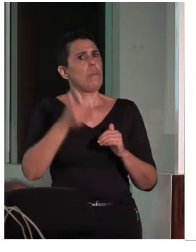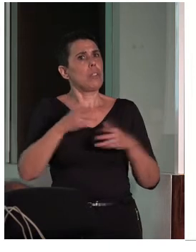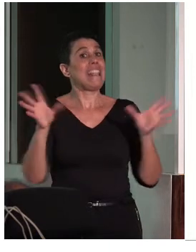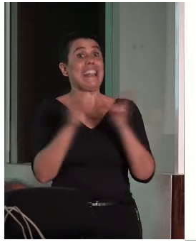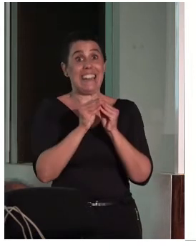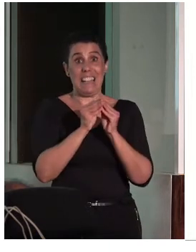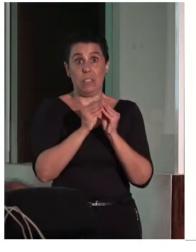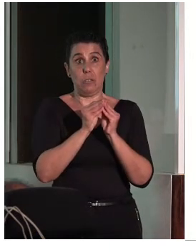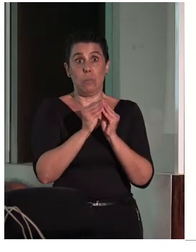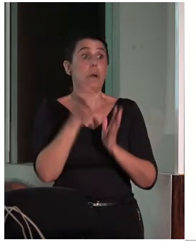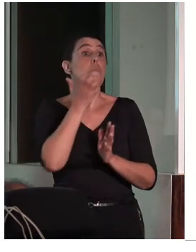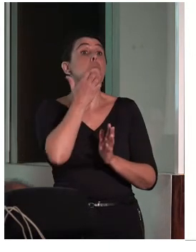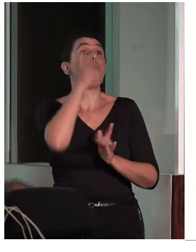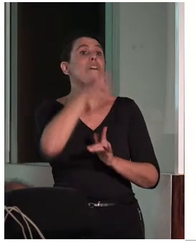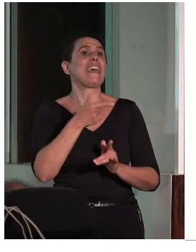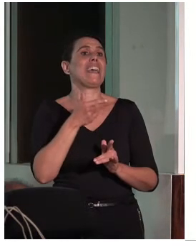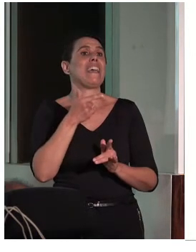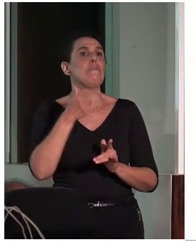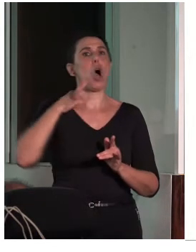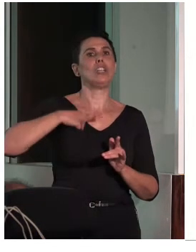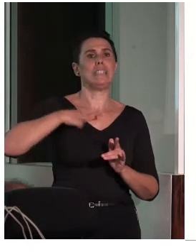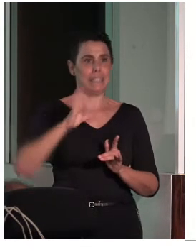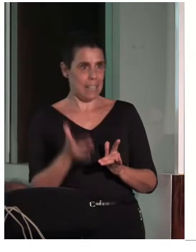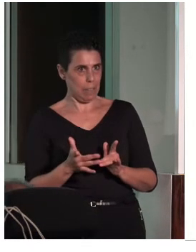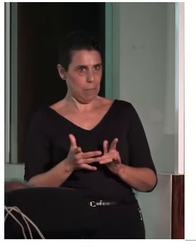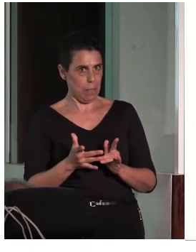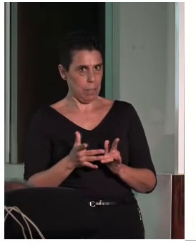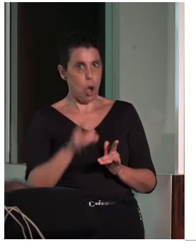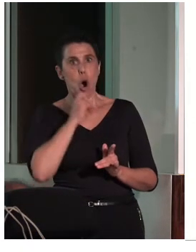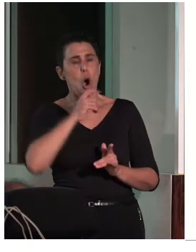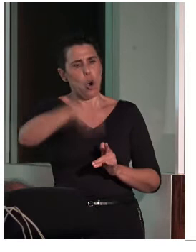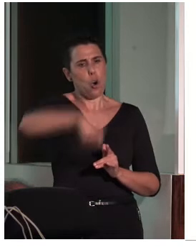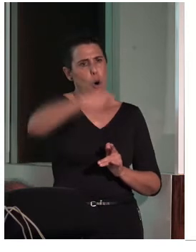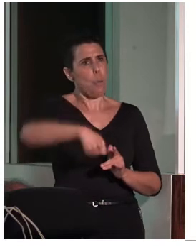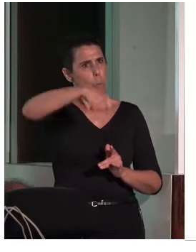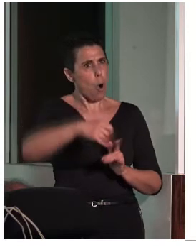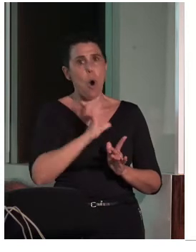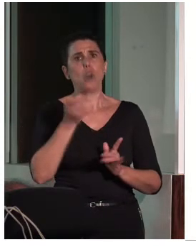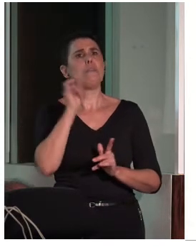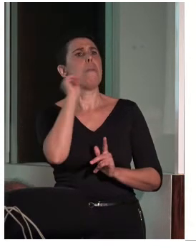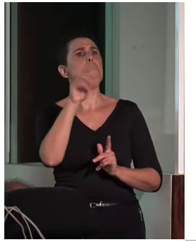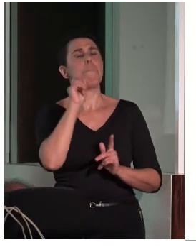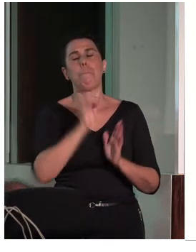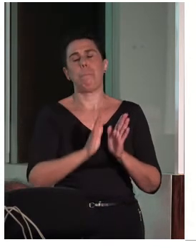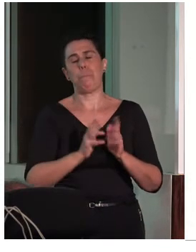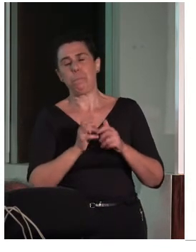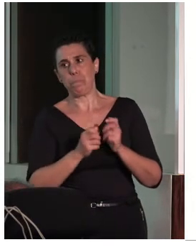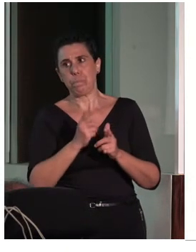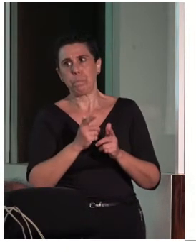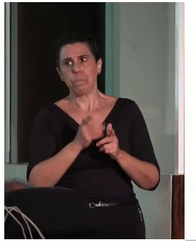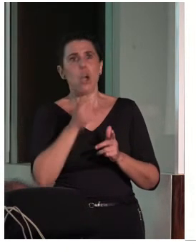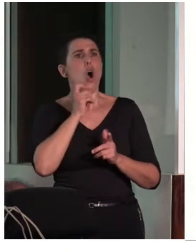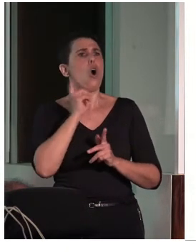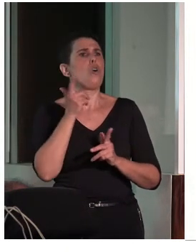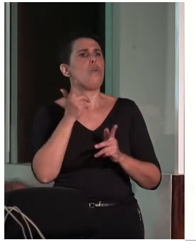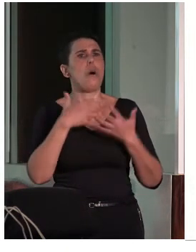en los cuartos de baño, por ejemplo, o en los mecanismos de acción de las máquinas de cine,